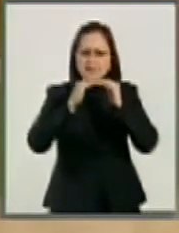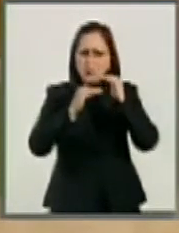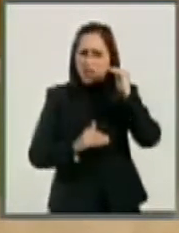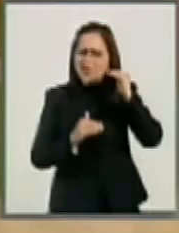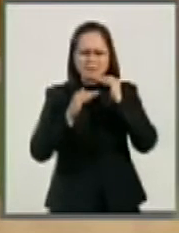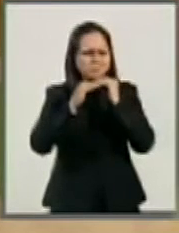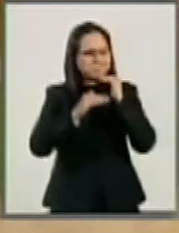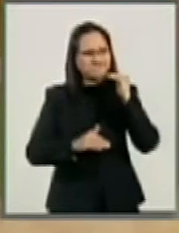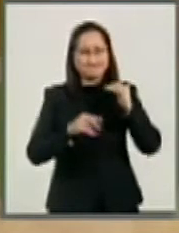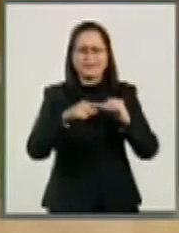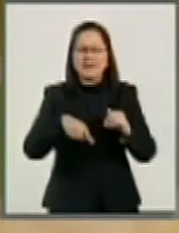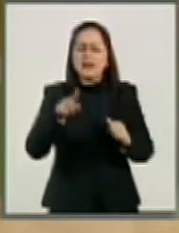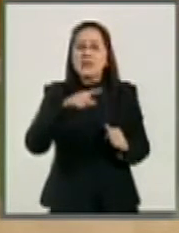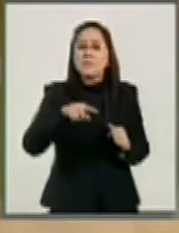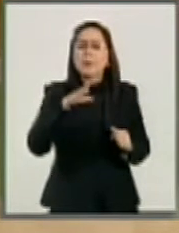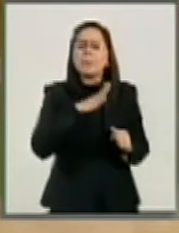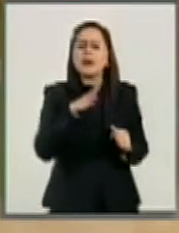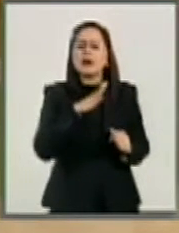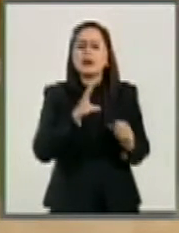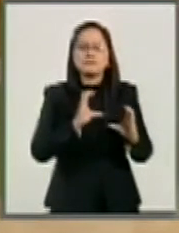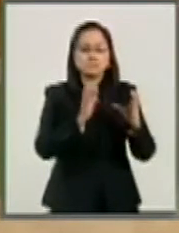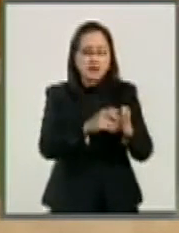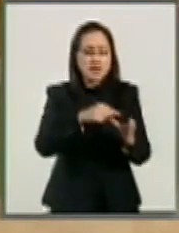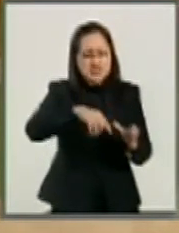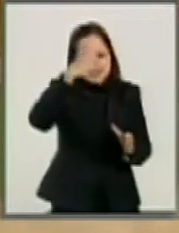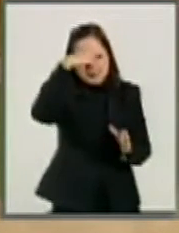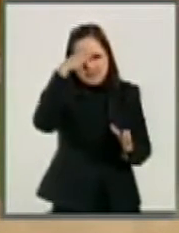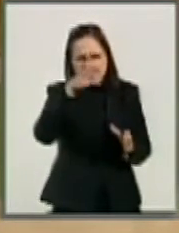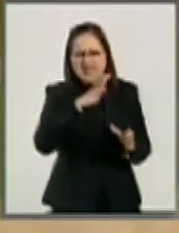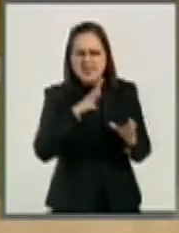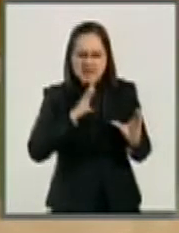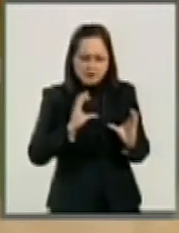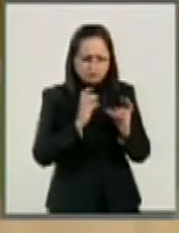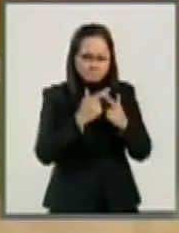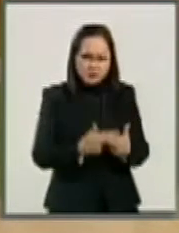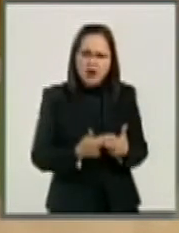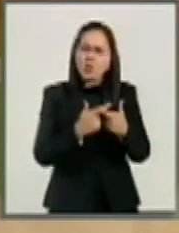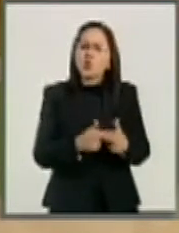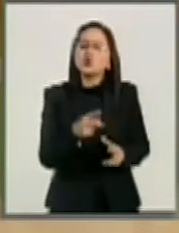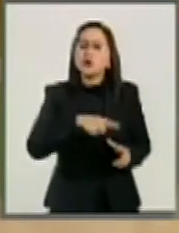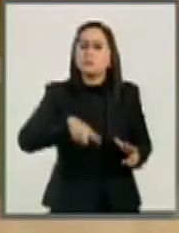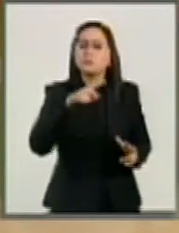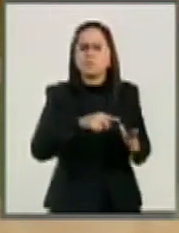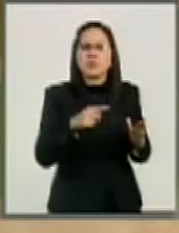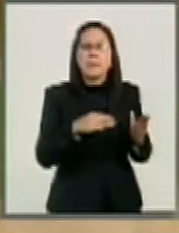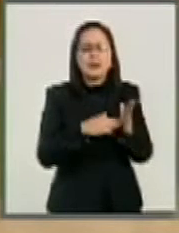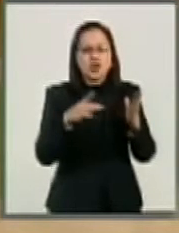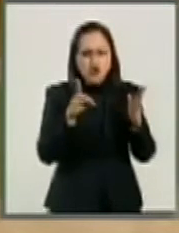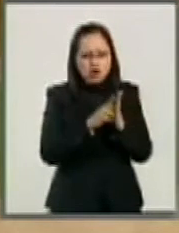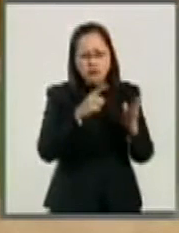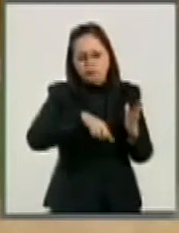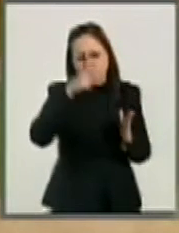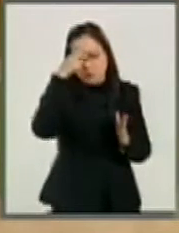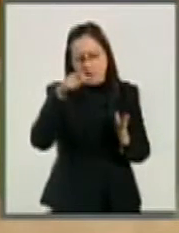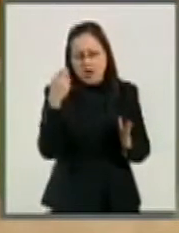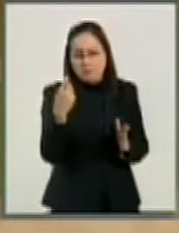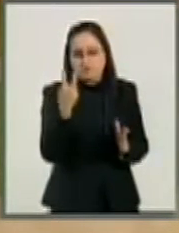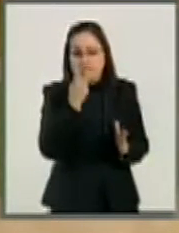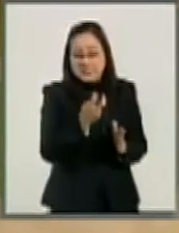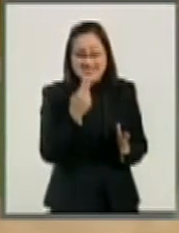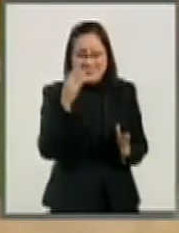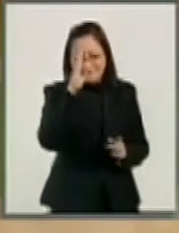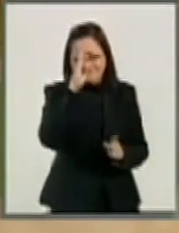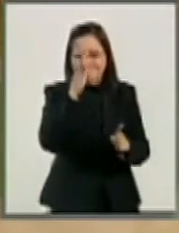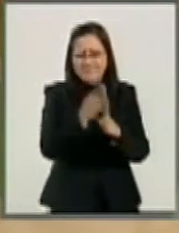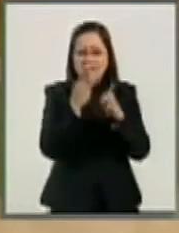experiencia, tiene talento y recursos metodológicos que son necesarios para esta importante